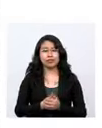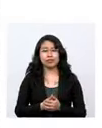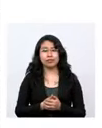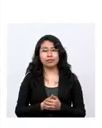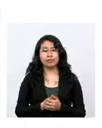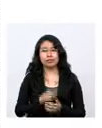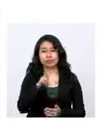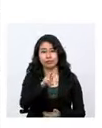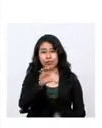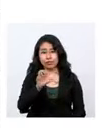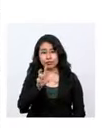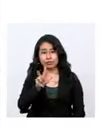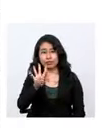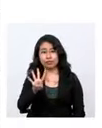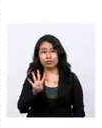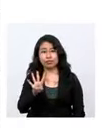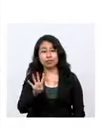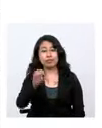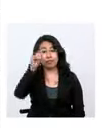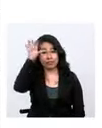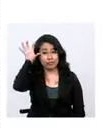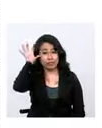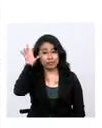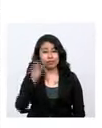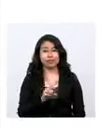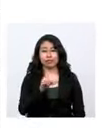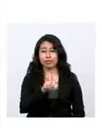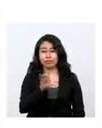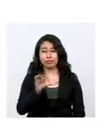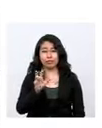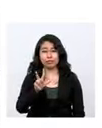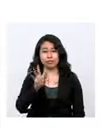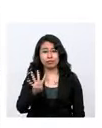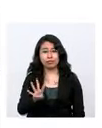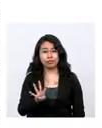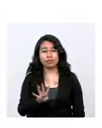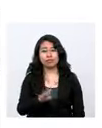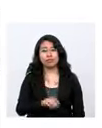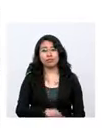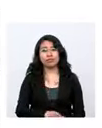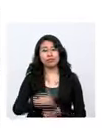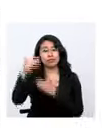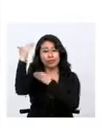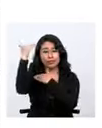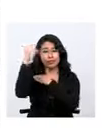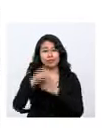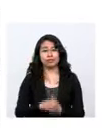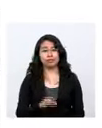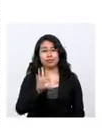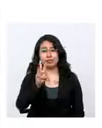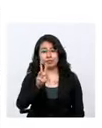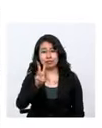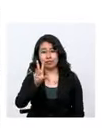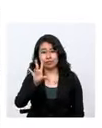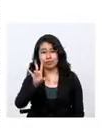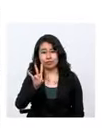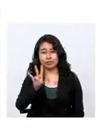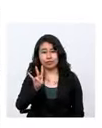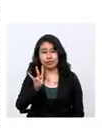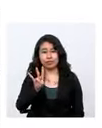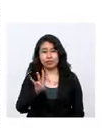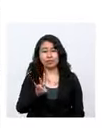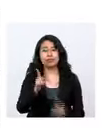234 Tarija, 134 Santa Cruz, 67